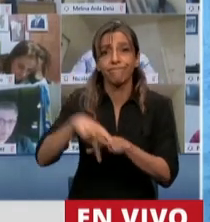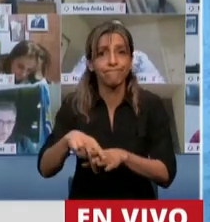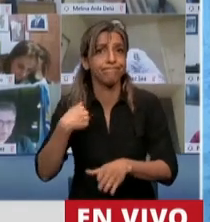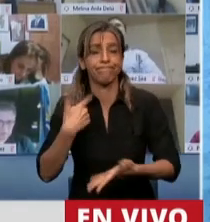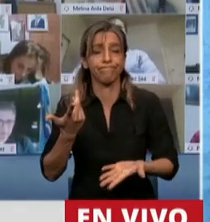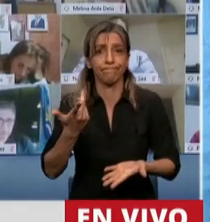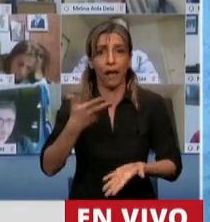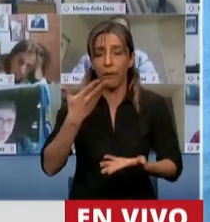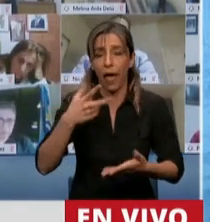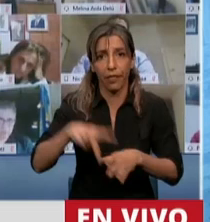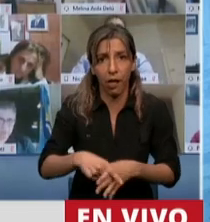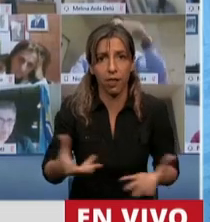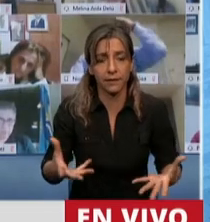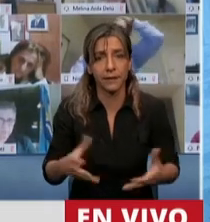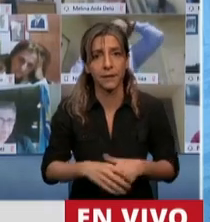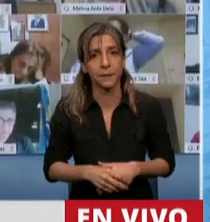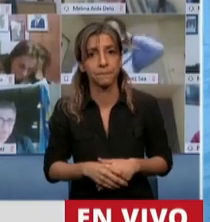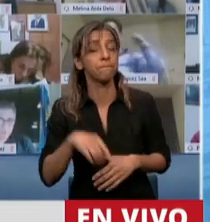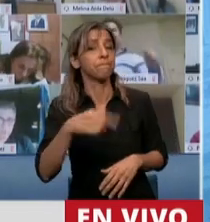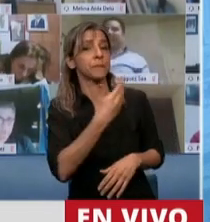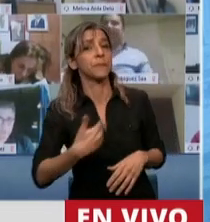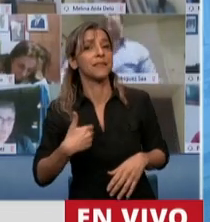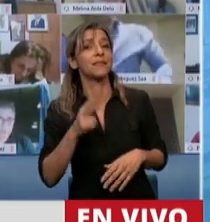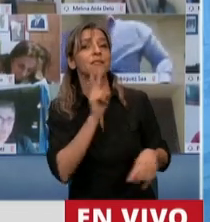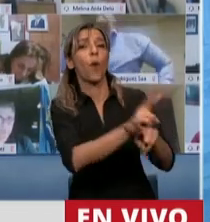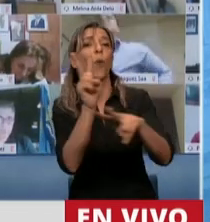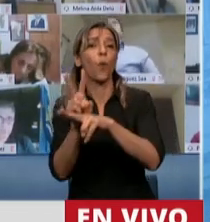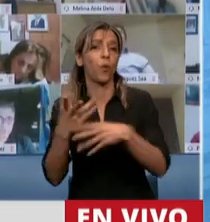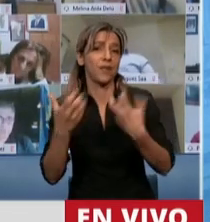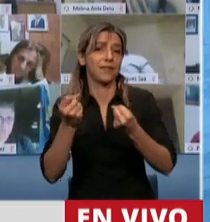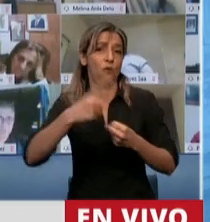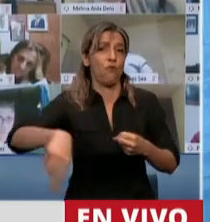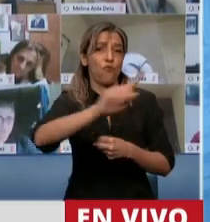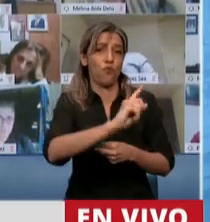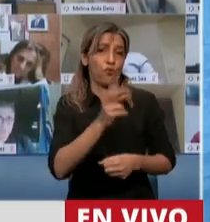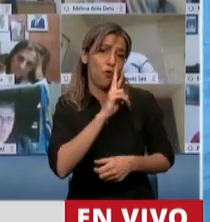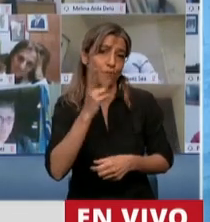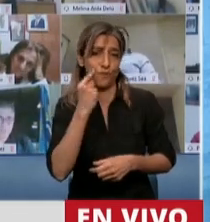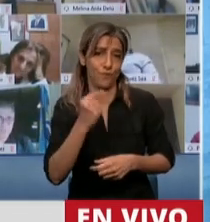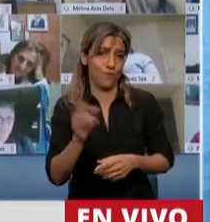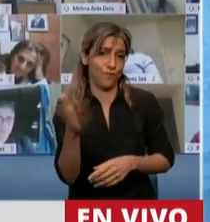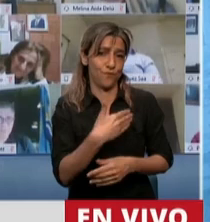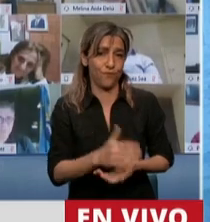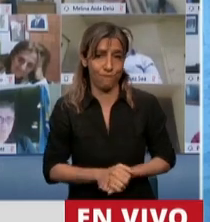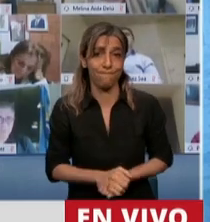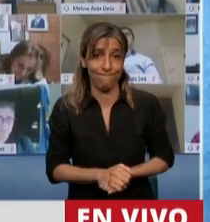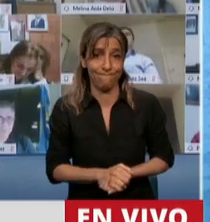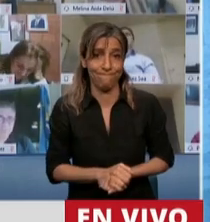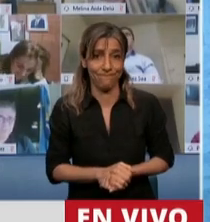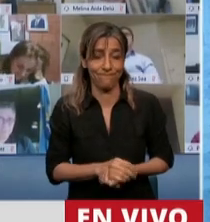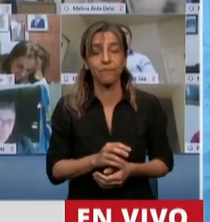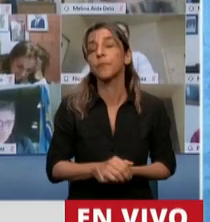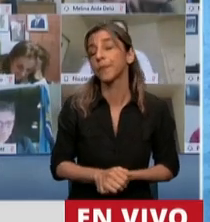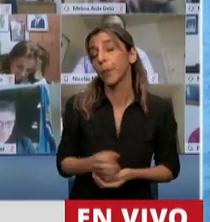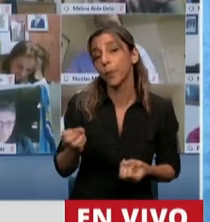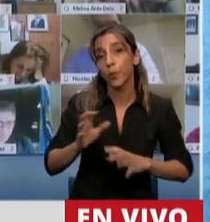le quiero decir es Esta presidencia está cuidando la salud de todos y de todas. Bueno, muy bien. Muy bien. Lo que yo